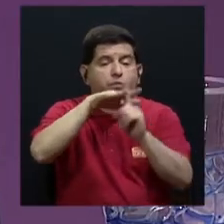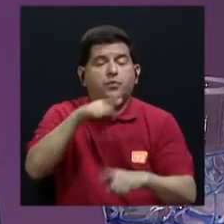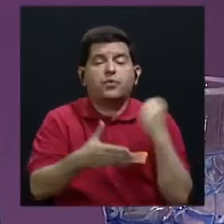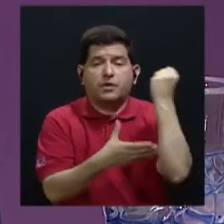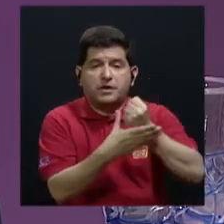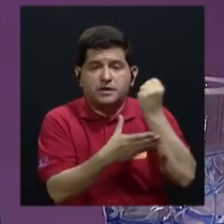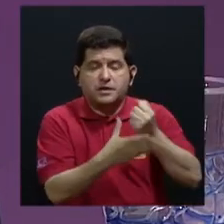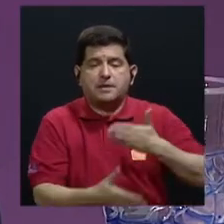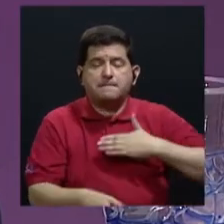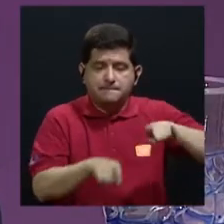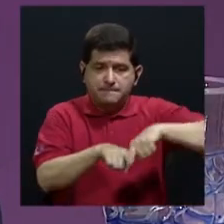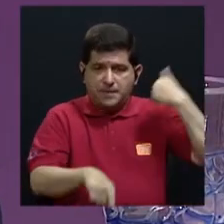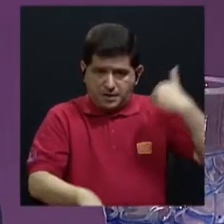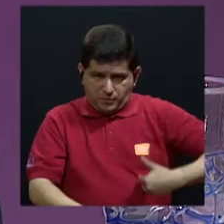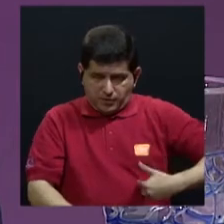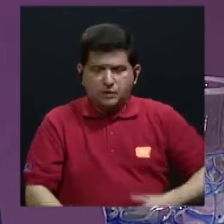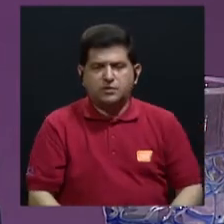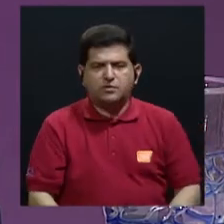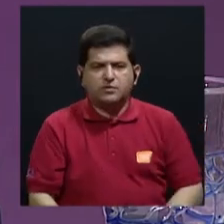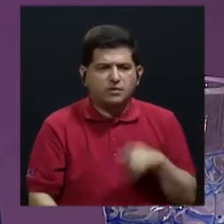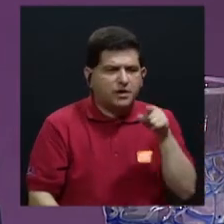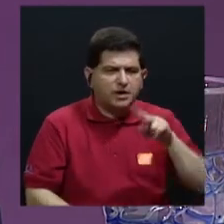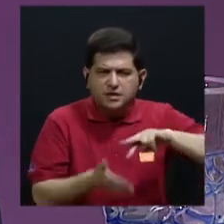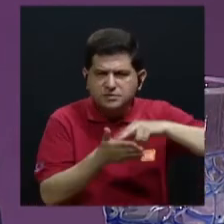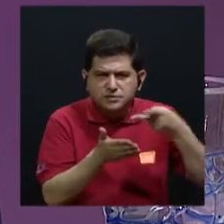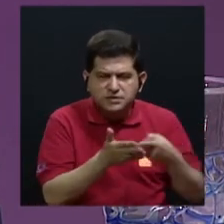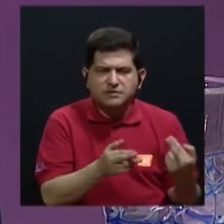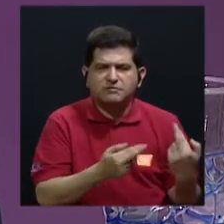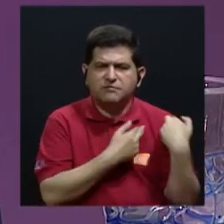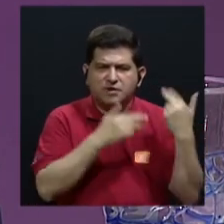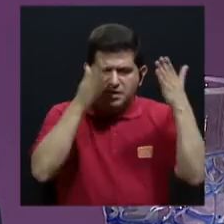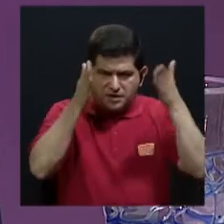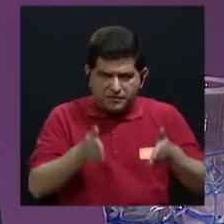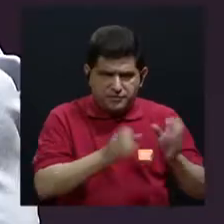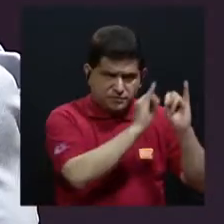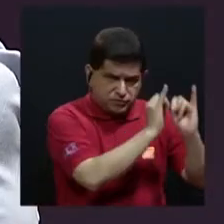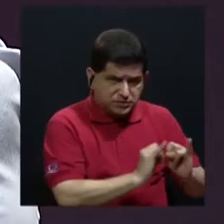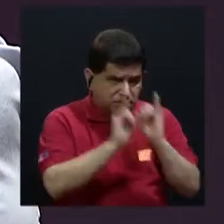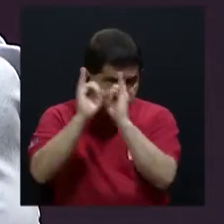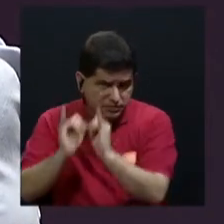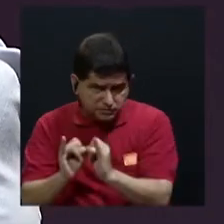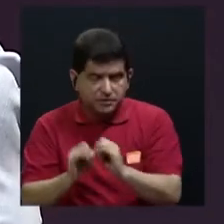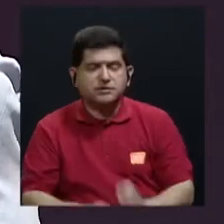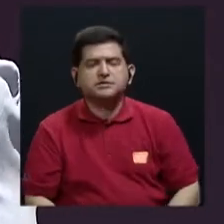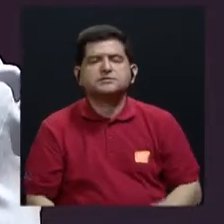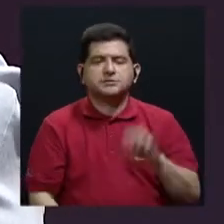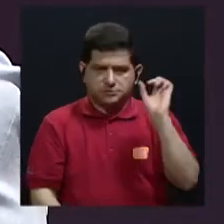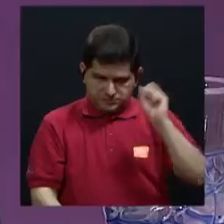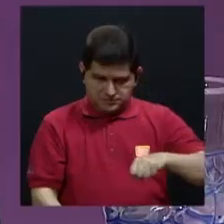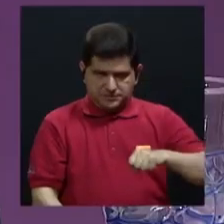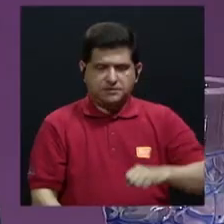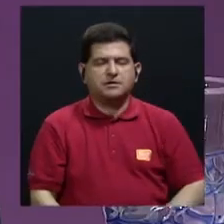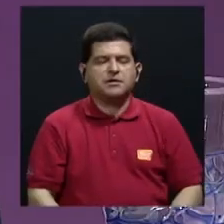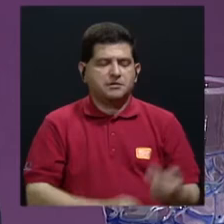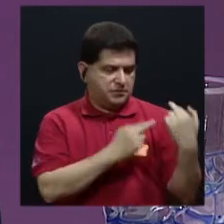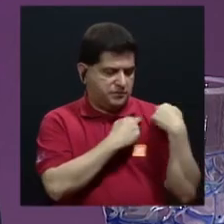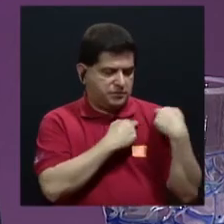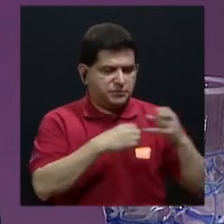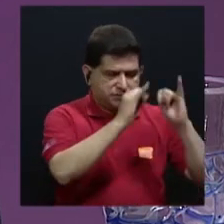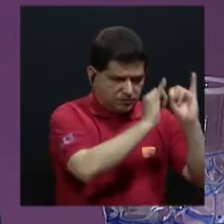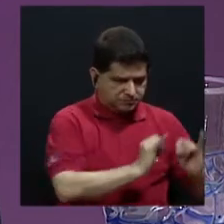asesinato de mi hermana. Estamos hablando de responsables individualizados. Responsables individualizados.